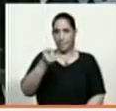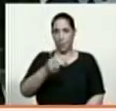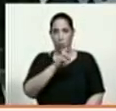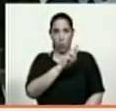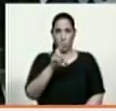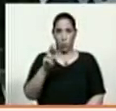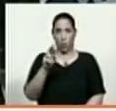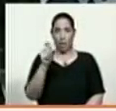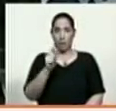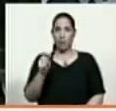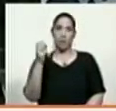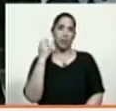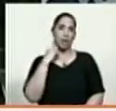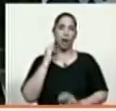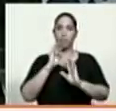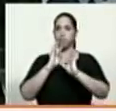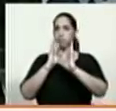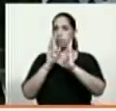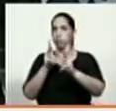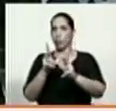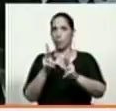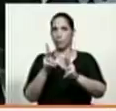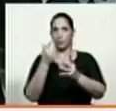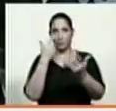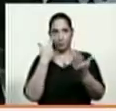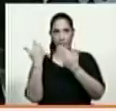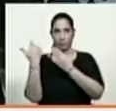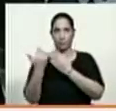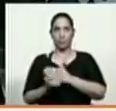Zapp, va a ofrecer anuncios importantes al país. Escuchemos.